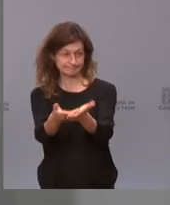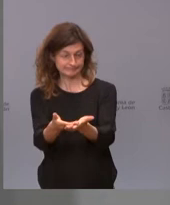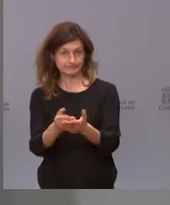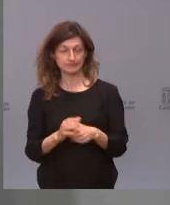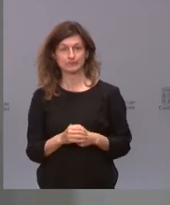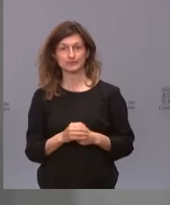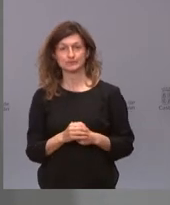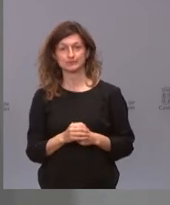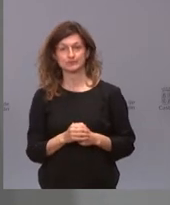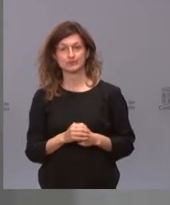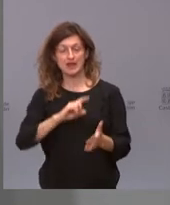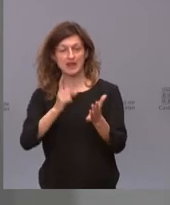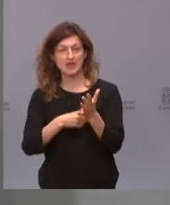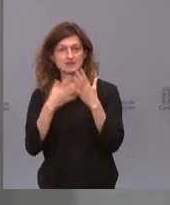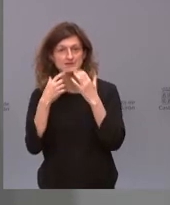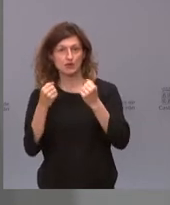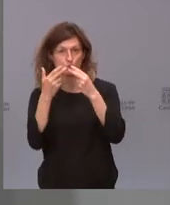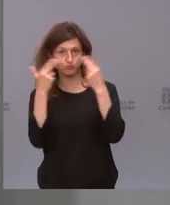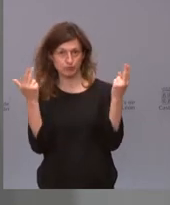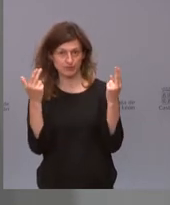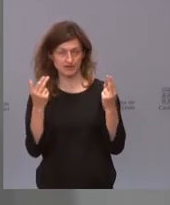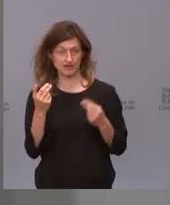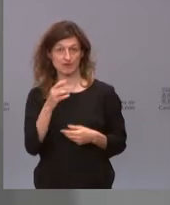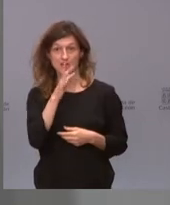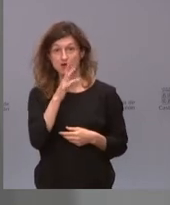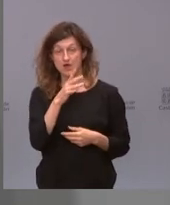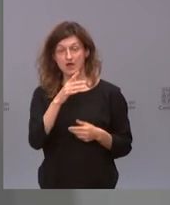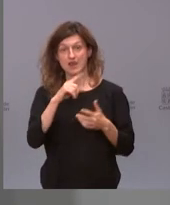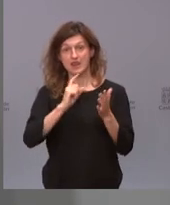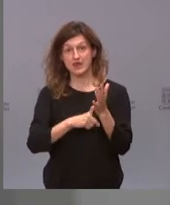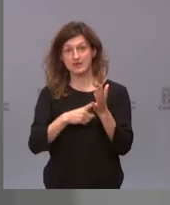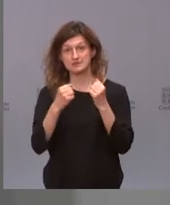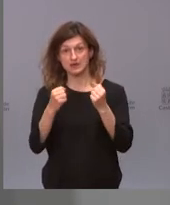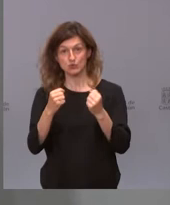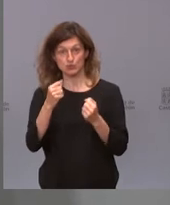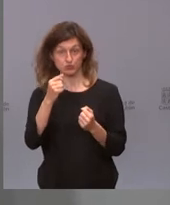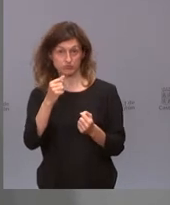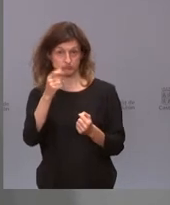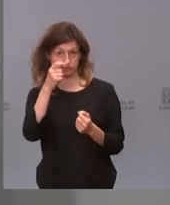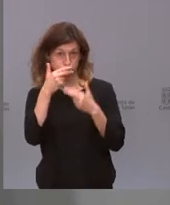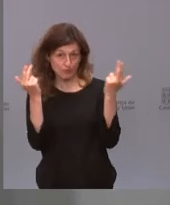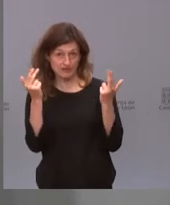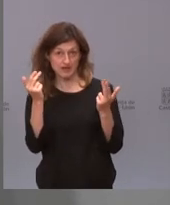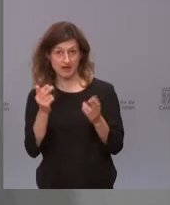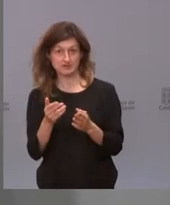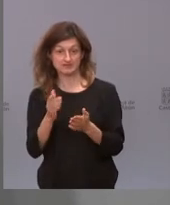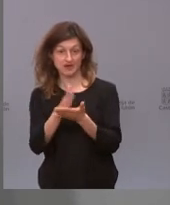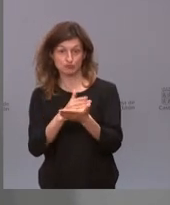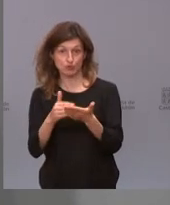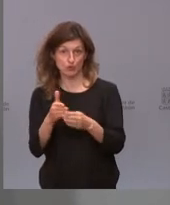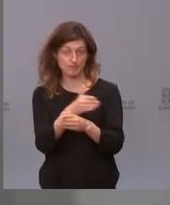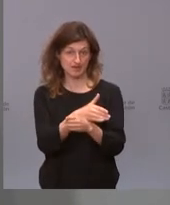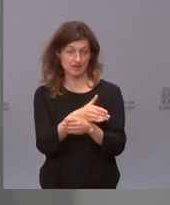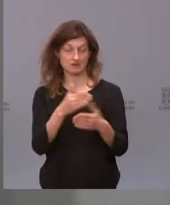la ley de salud pública. Tenemos una ley de salud pública que es preautonómica y que, desde luego, no está adaptada a las